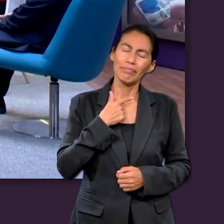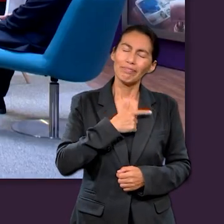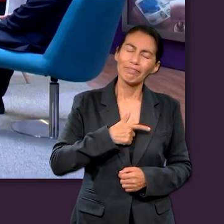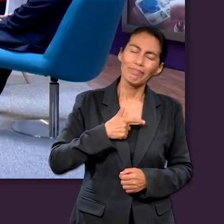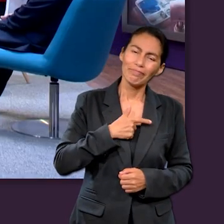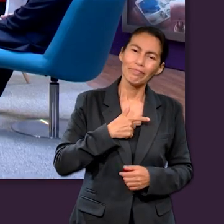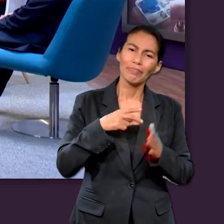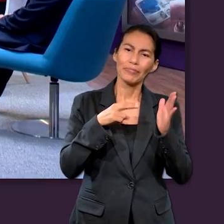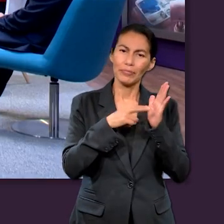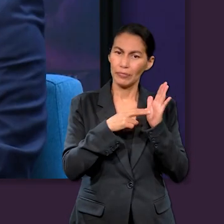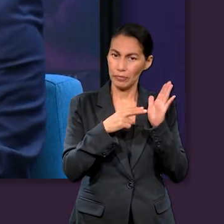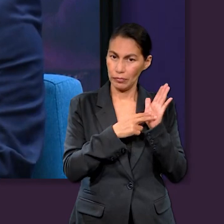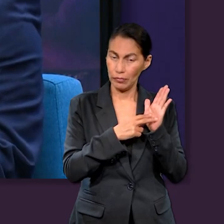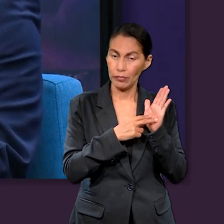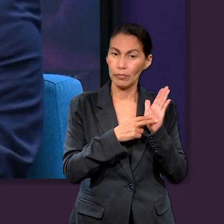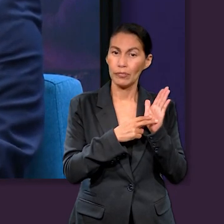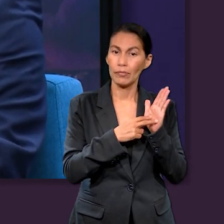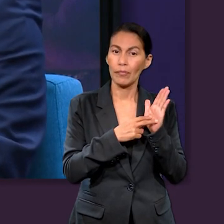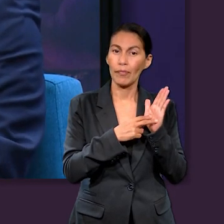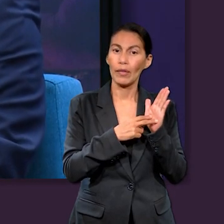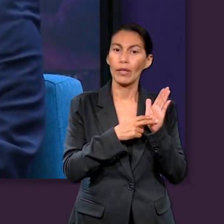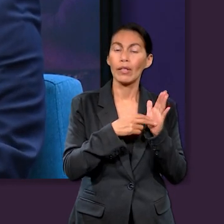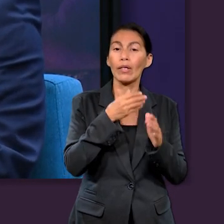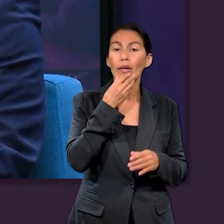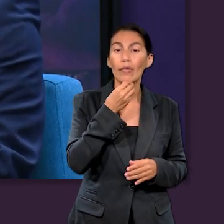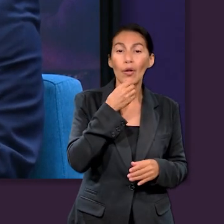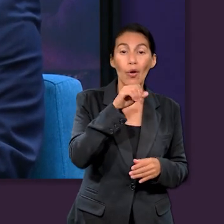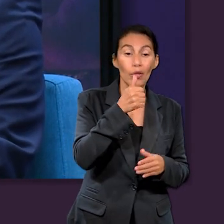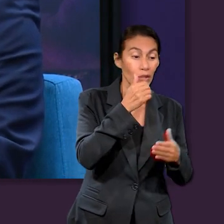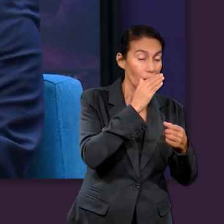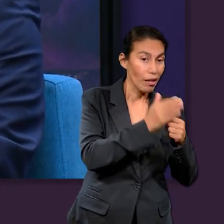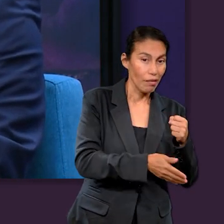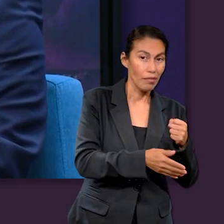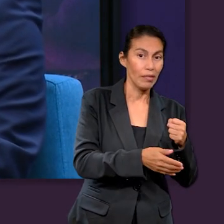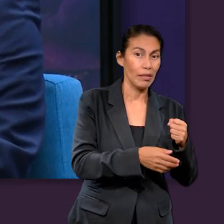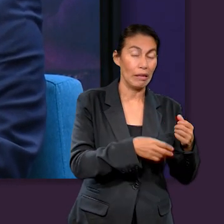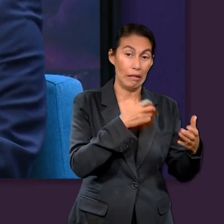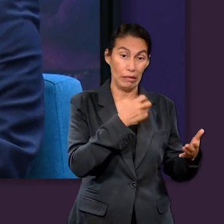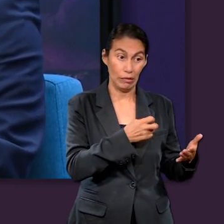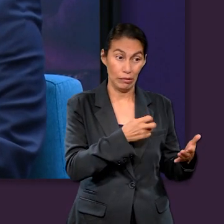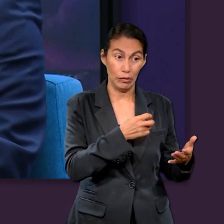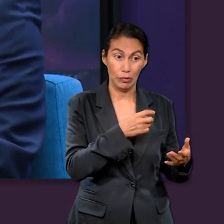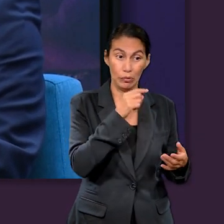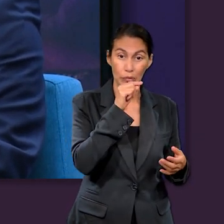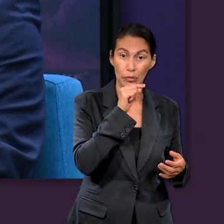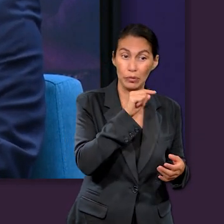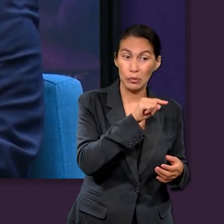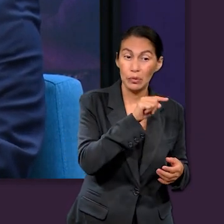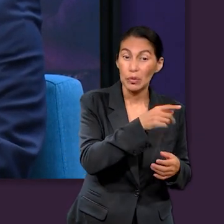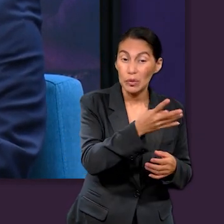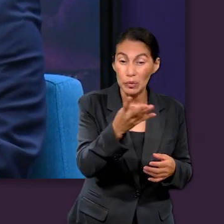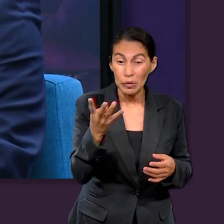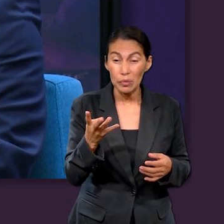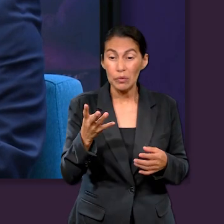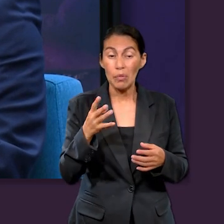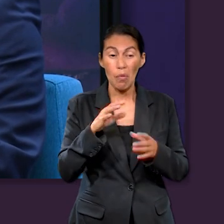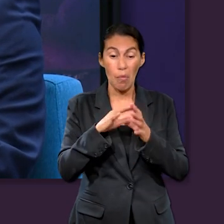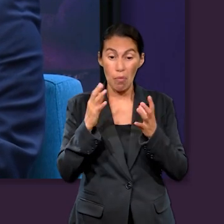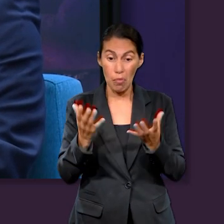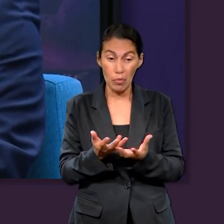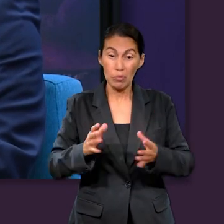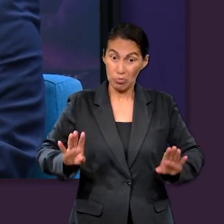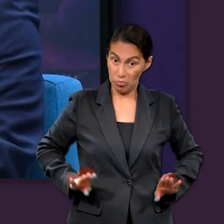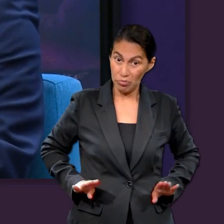A mí me gustan los versículos con los cuales se termina Hebreos 11, aquellos de los cuales